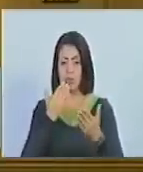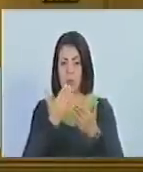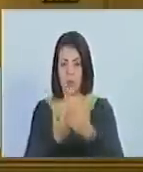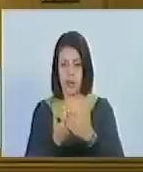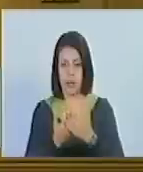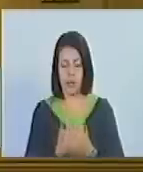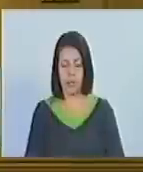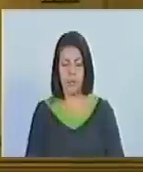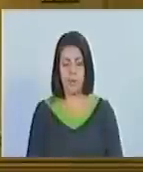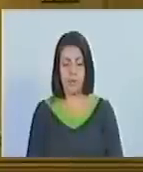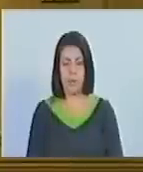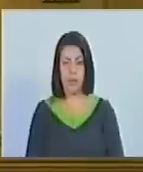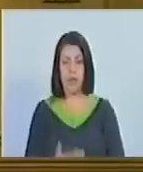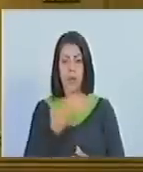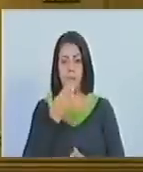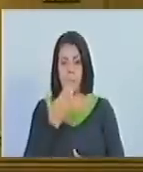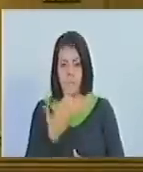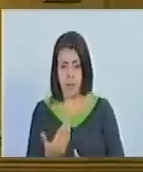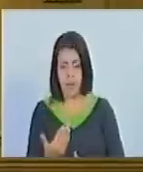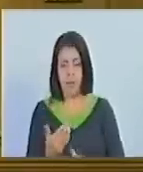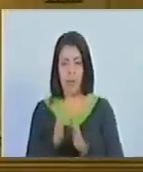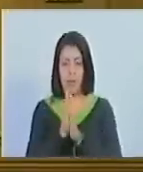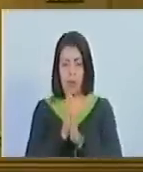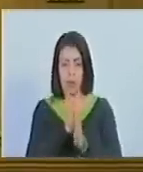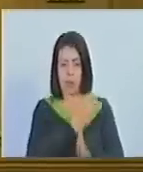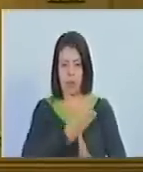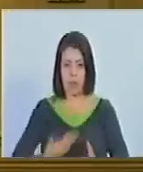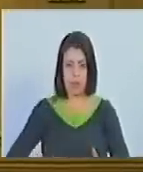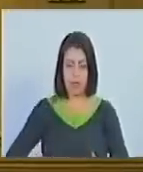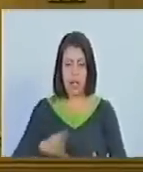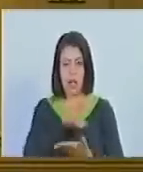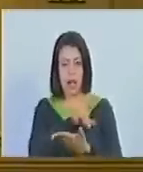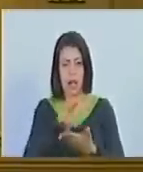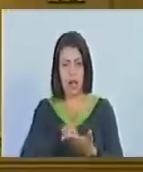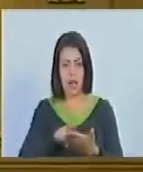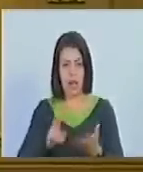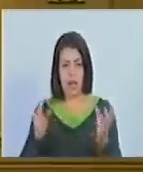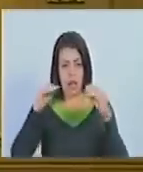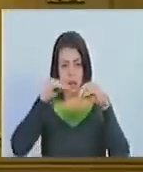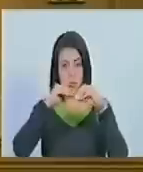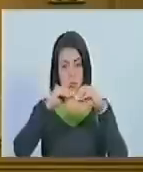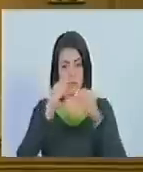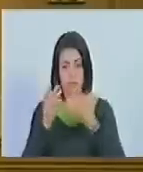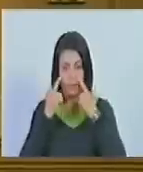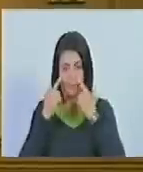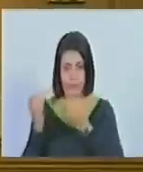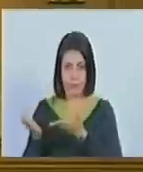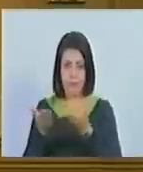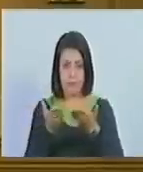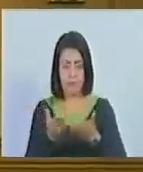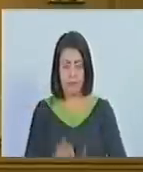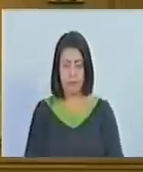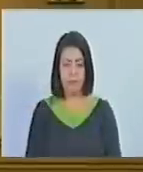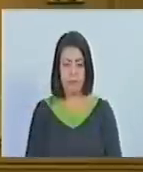gracias. Pido permiso, presidente, para dar lectura al acuerdo. Adelante, diputada.